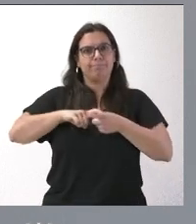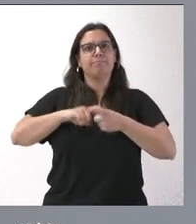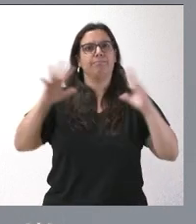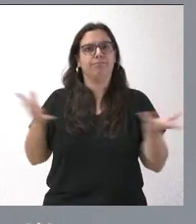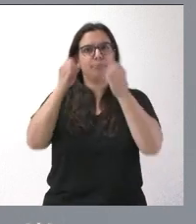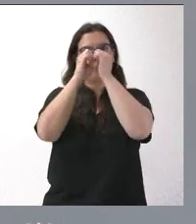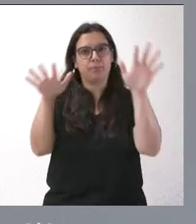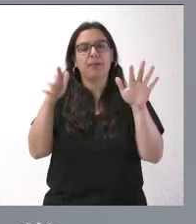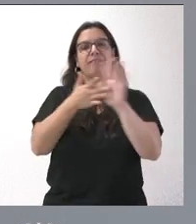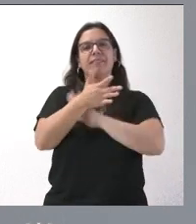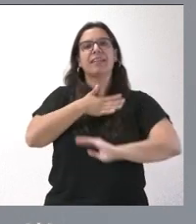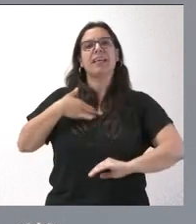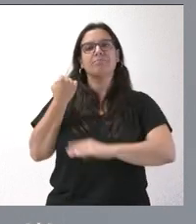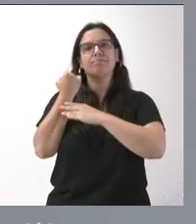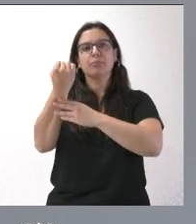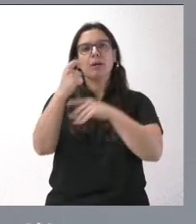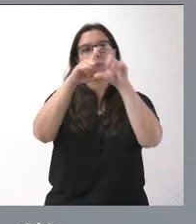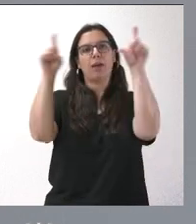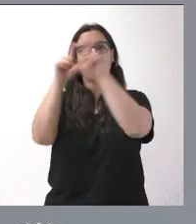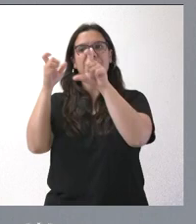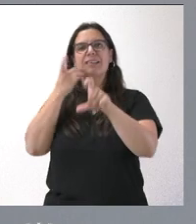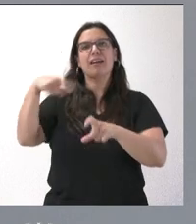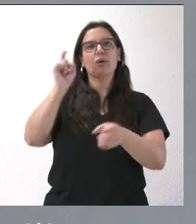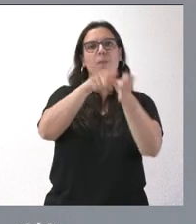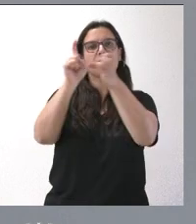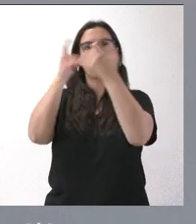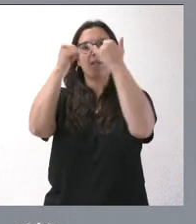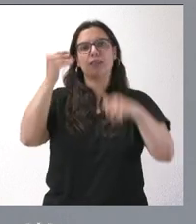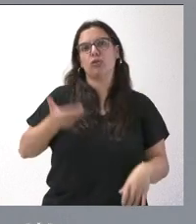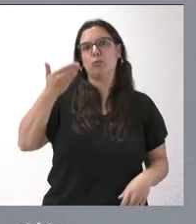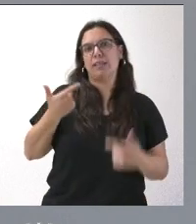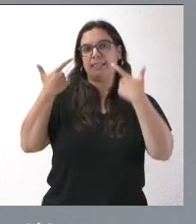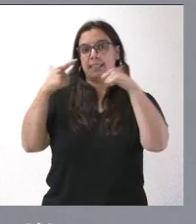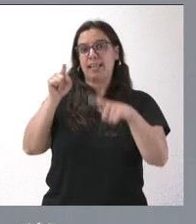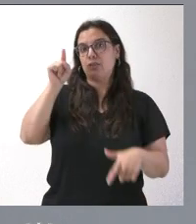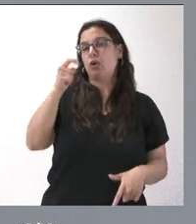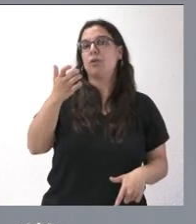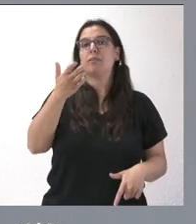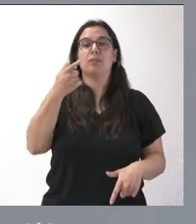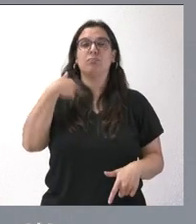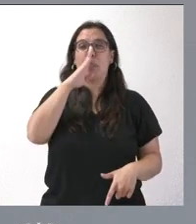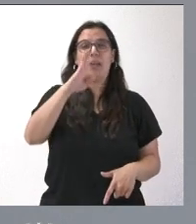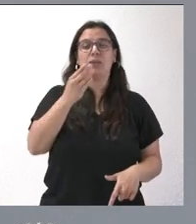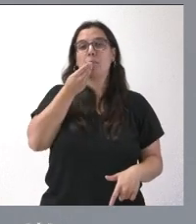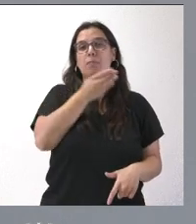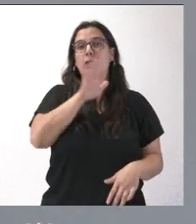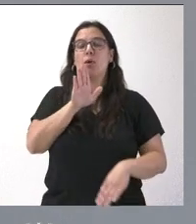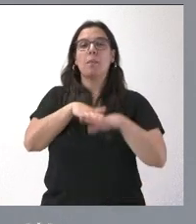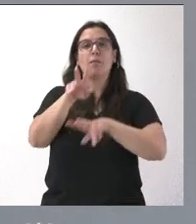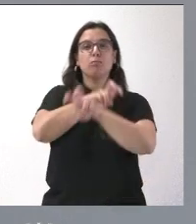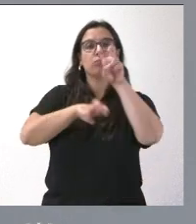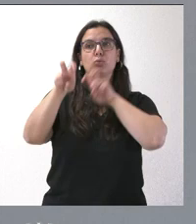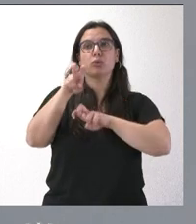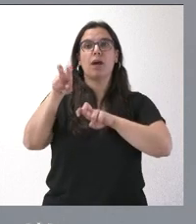apoyar la presencia de nuestras empresas en eventos de gran importancia en estos sectores, como la vía más directa para la búsqueda de